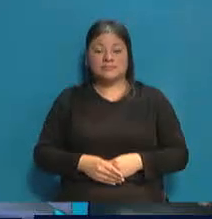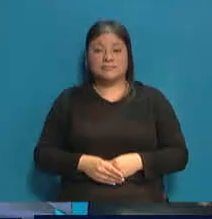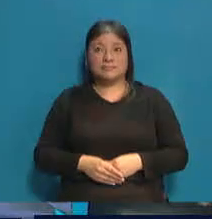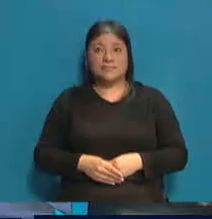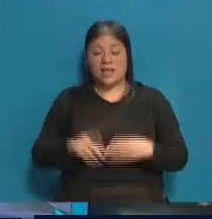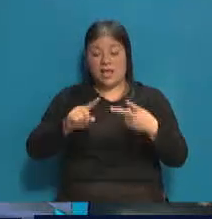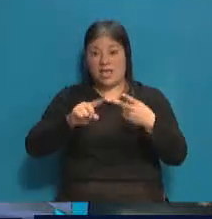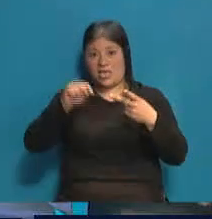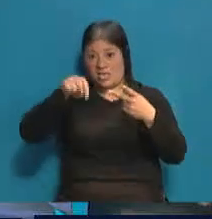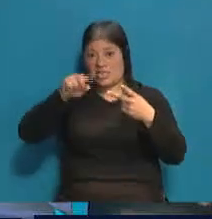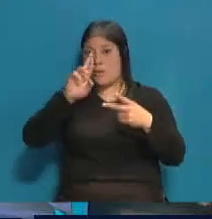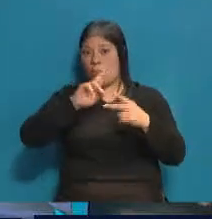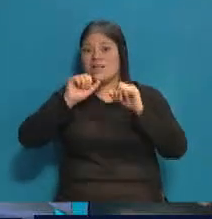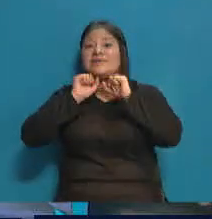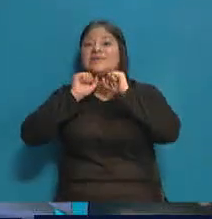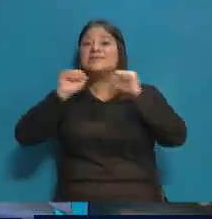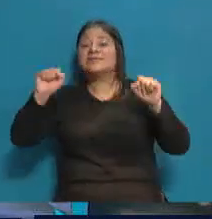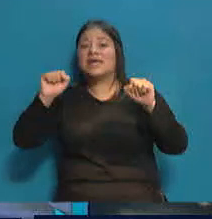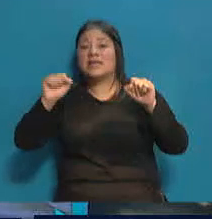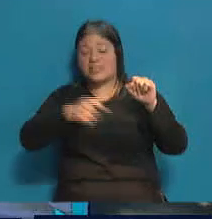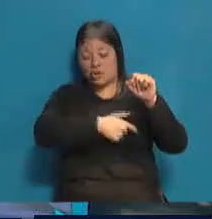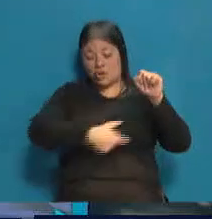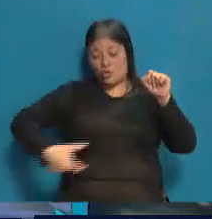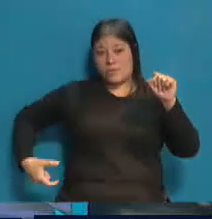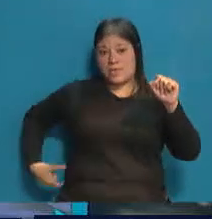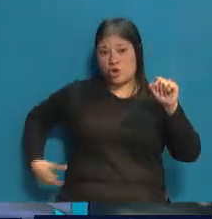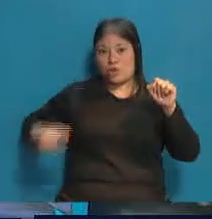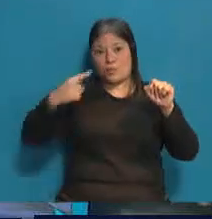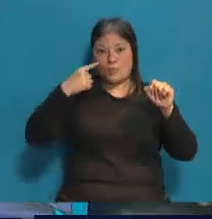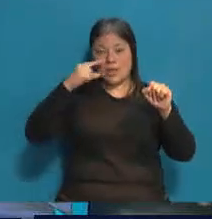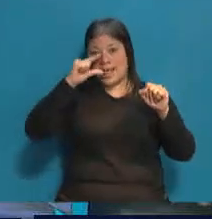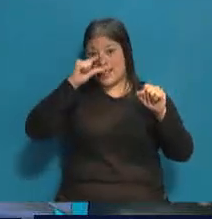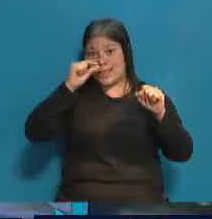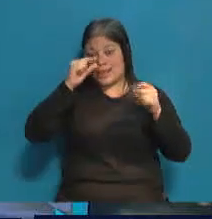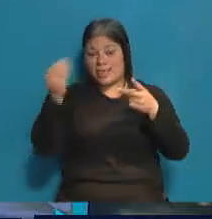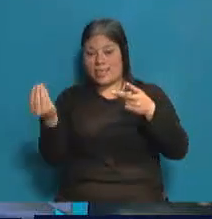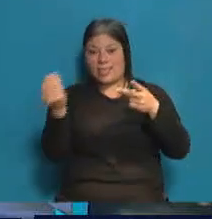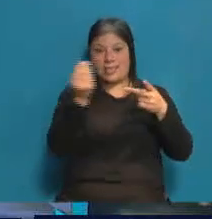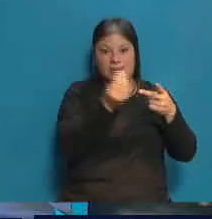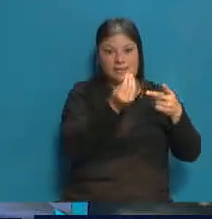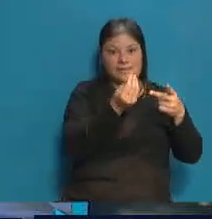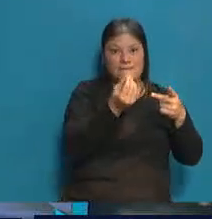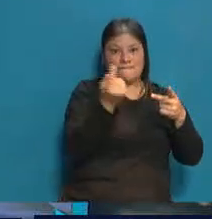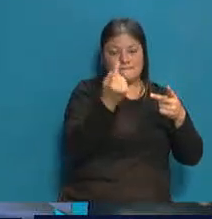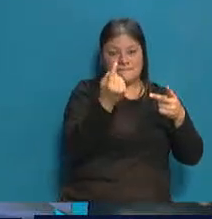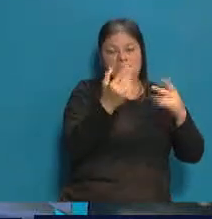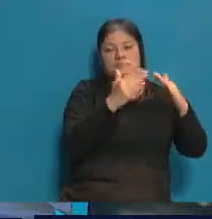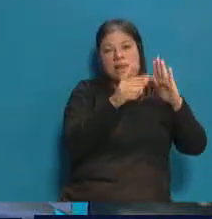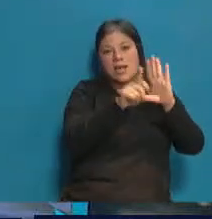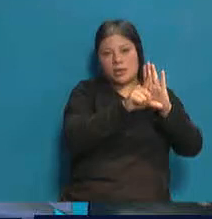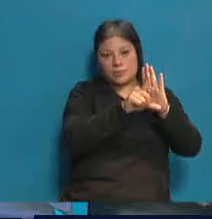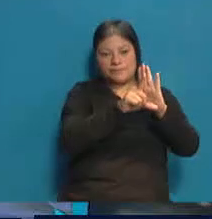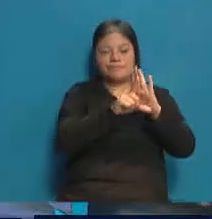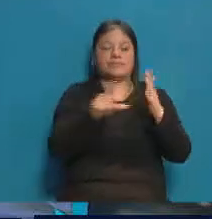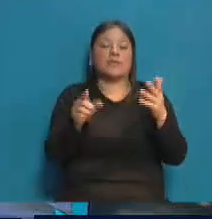actual, la secretaria de Gobierno Actual de la Municipalidad de Las Heras. Bueno, ingresa por el primer distrito electoral de la provincia,